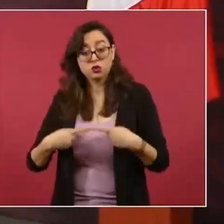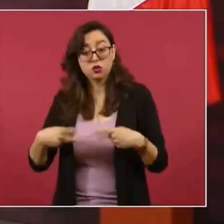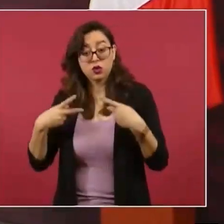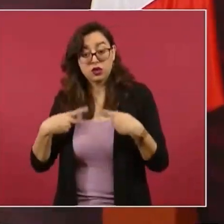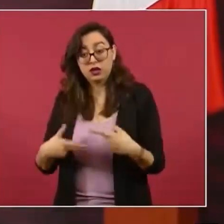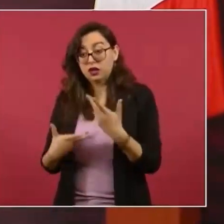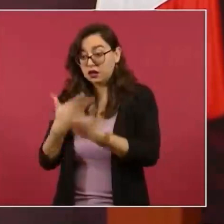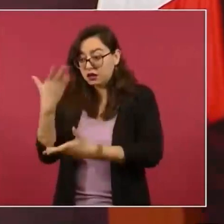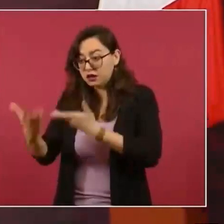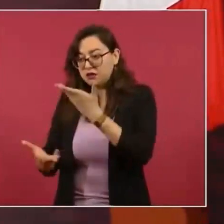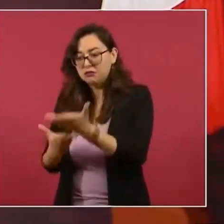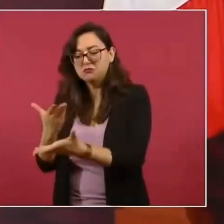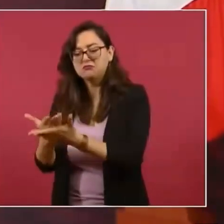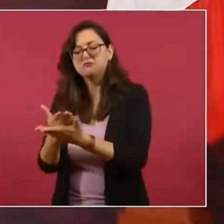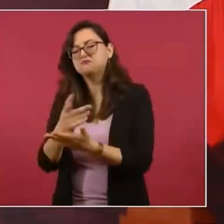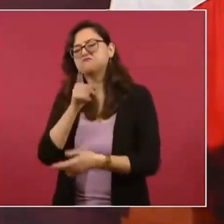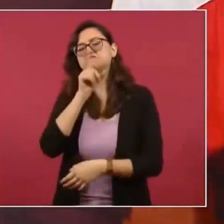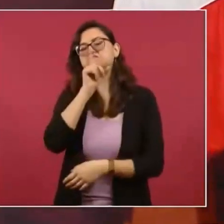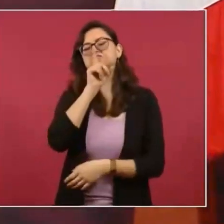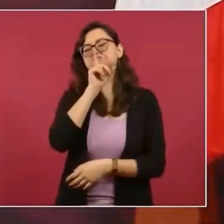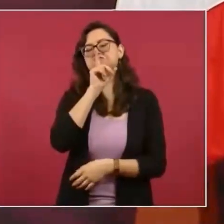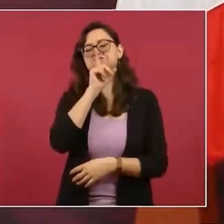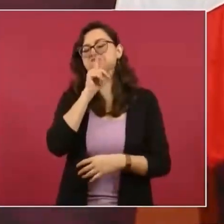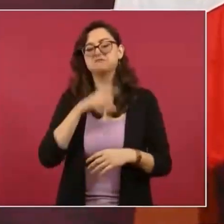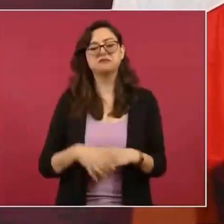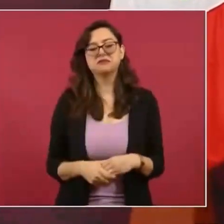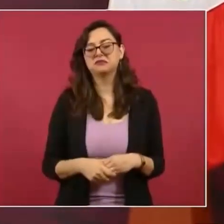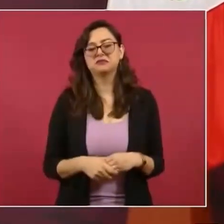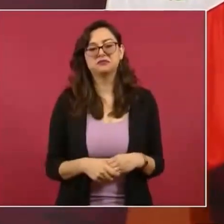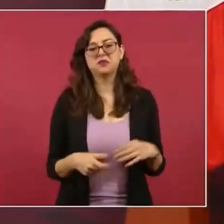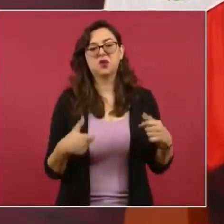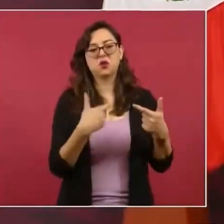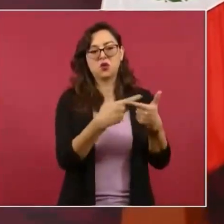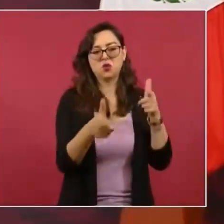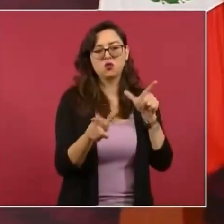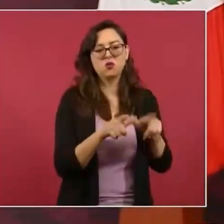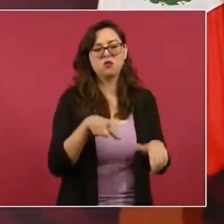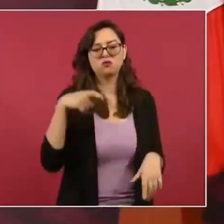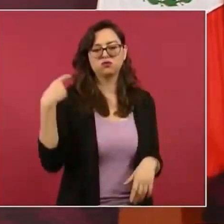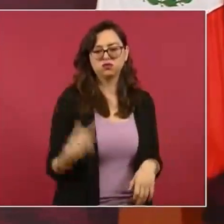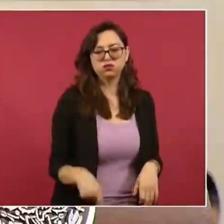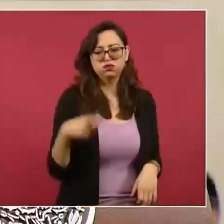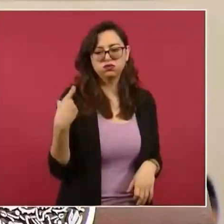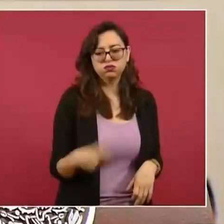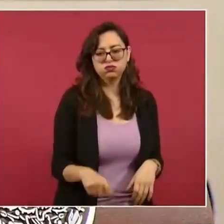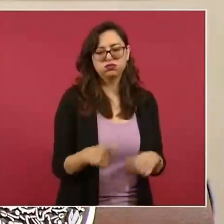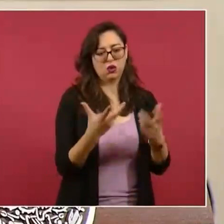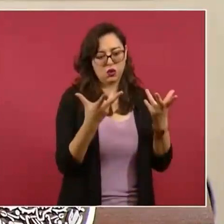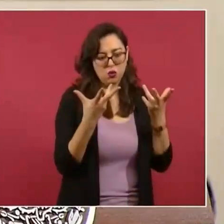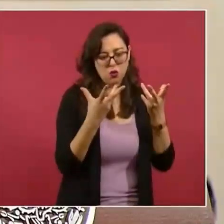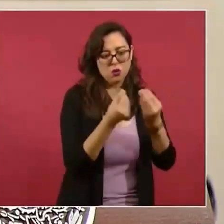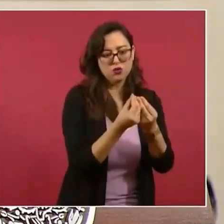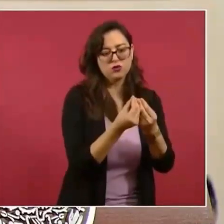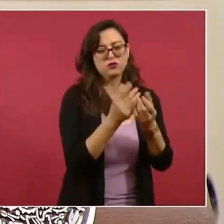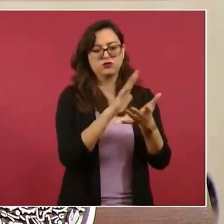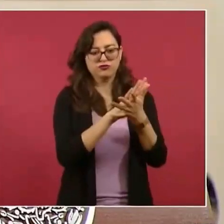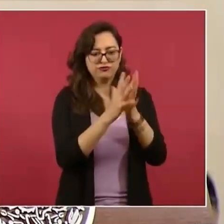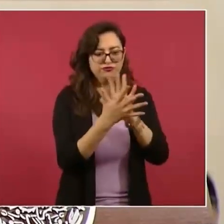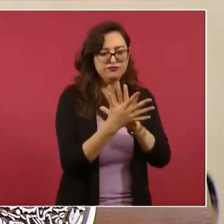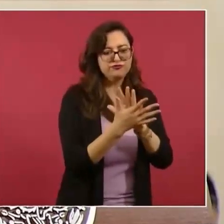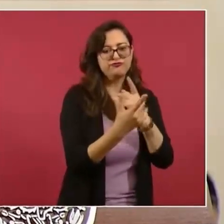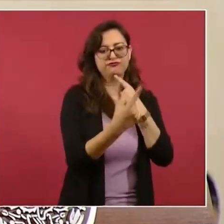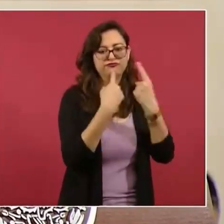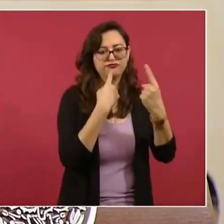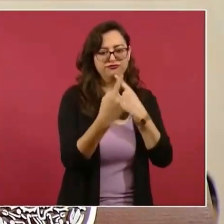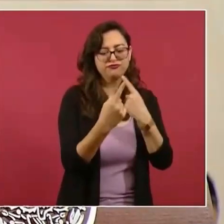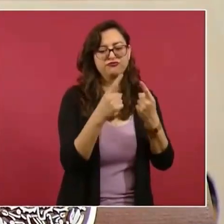están al servicio de los grupos de intereses creados del poder económico y